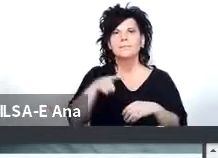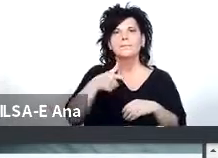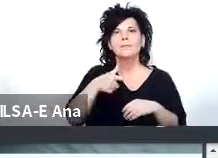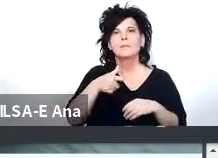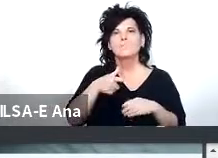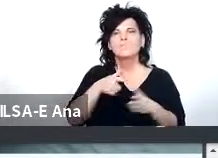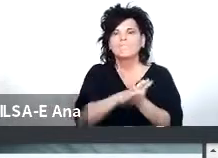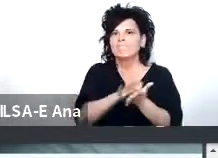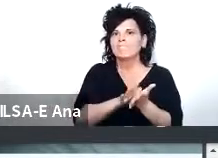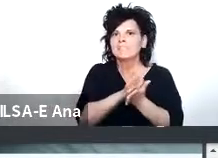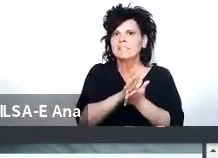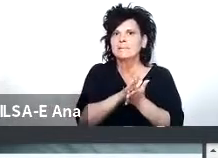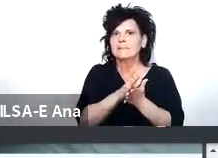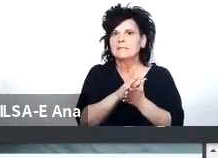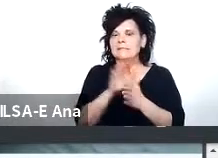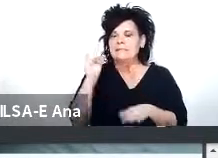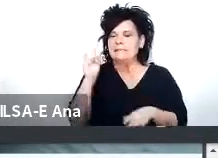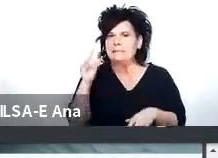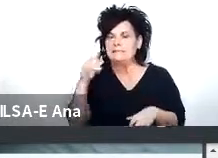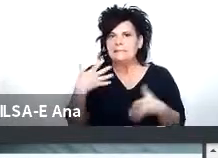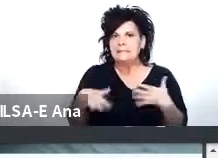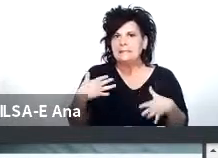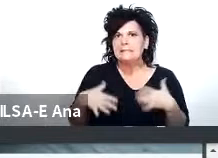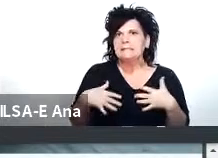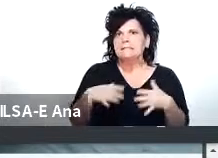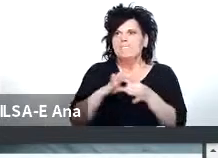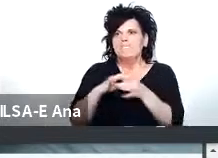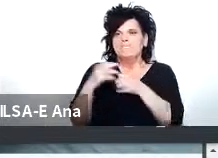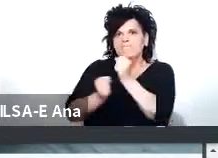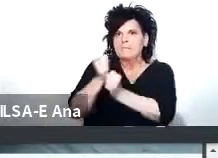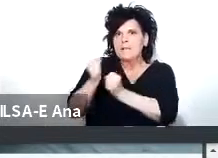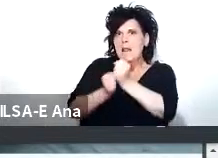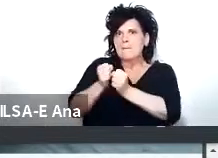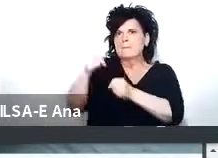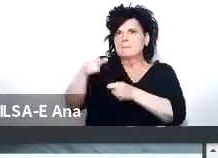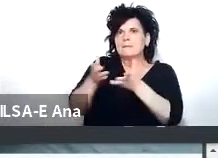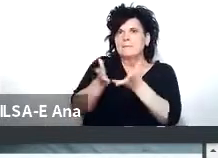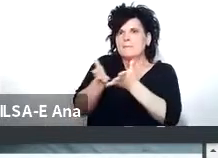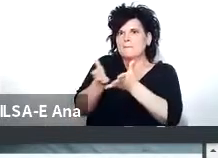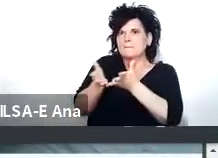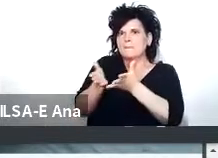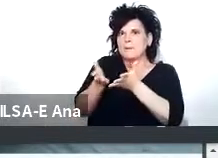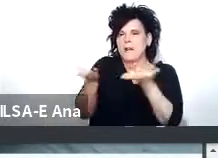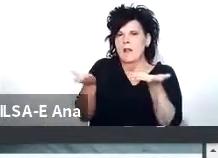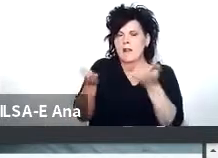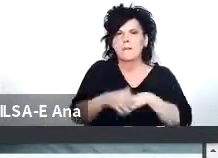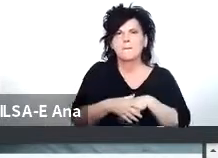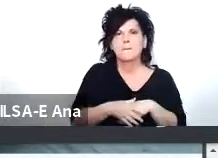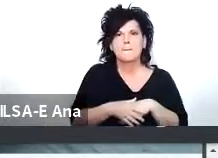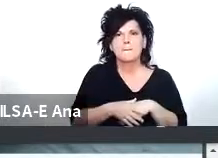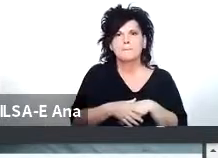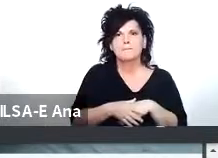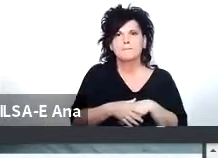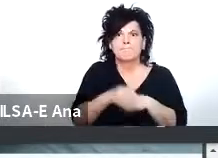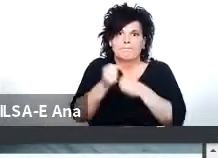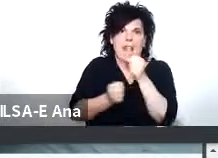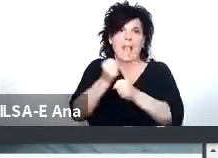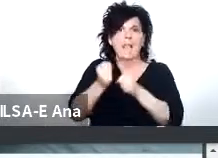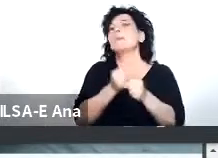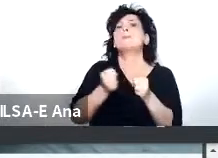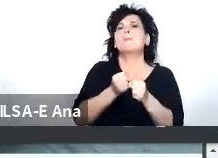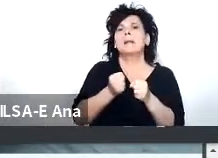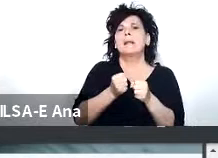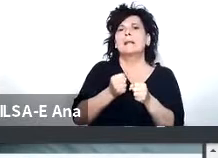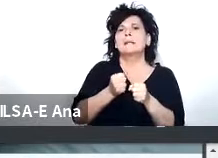situación bastante compleja con la empresa que estaba operando esos servicios obviamente la empresa de capitales